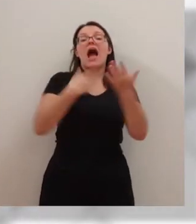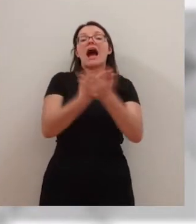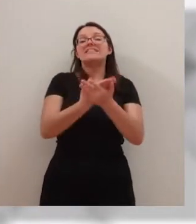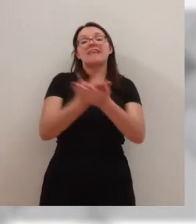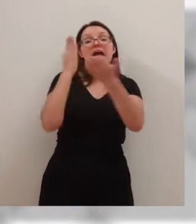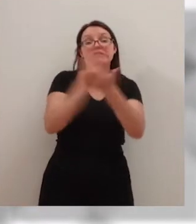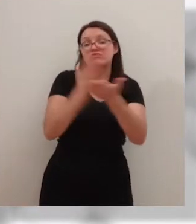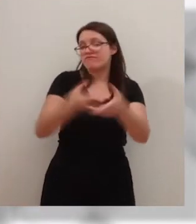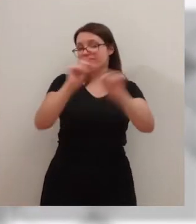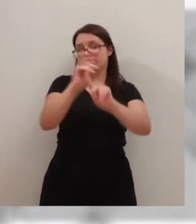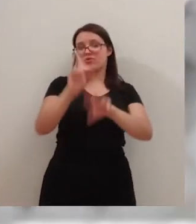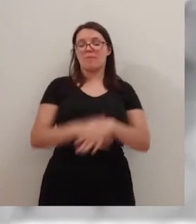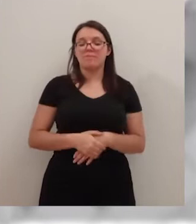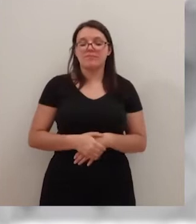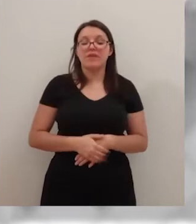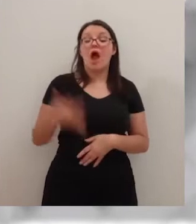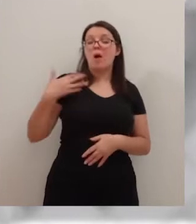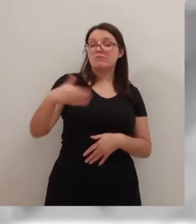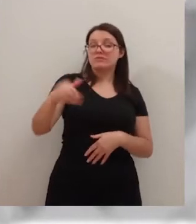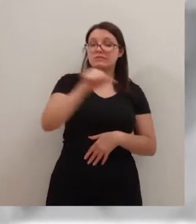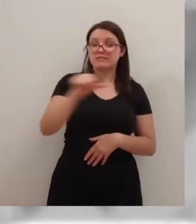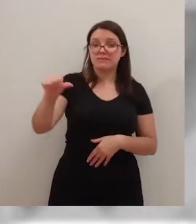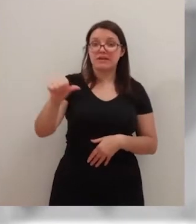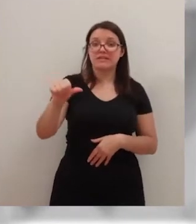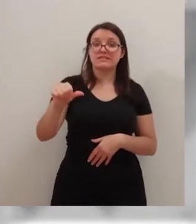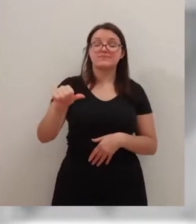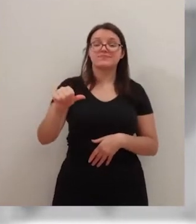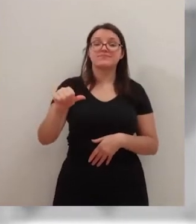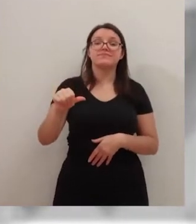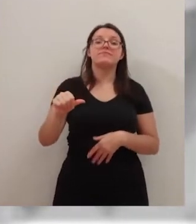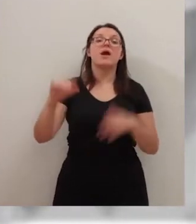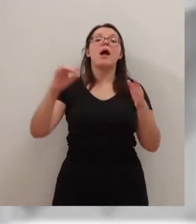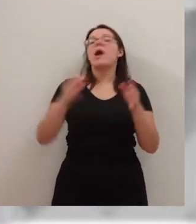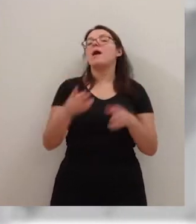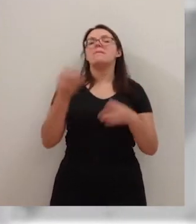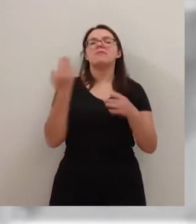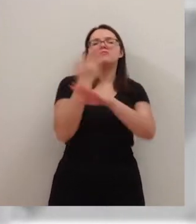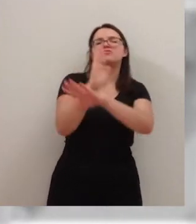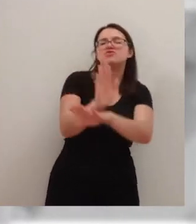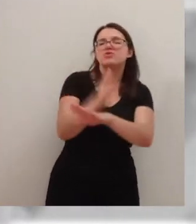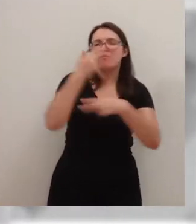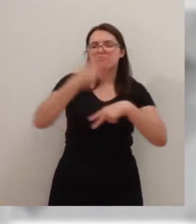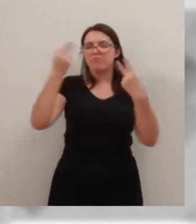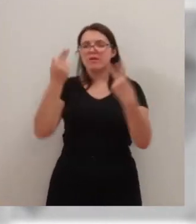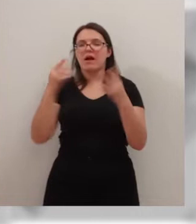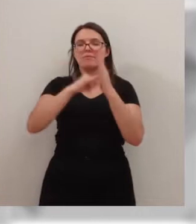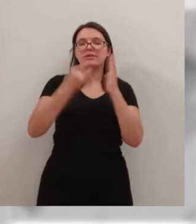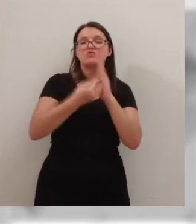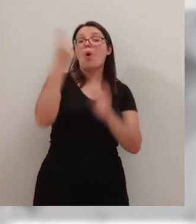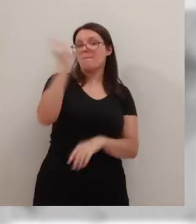estudio no termine. En las próximas semanas se abrirá un periodo de exposición pública del proyecto durante un mes.